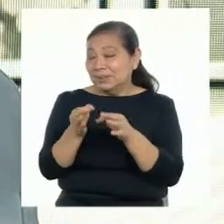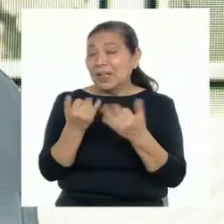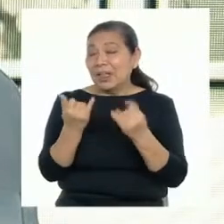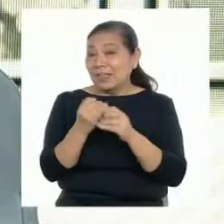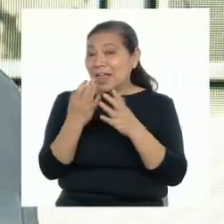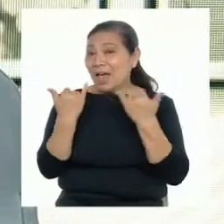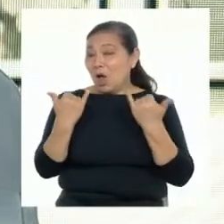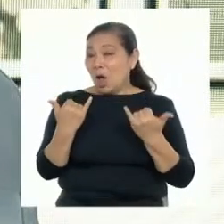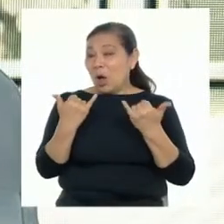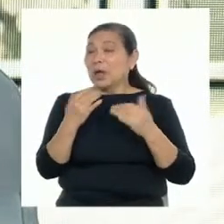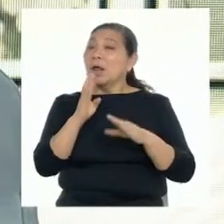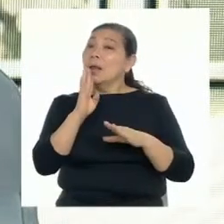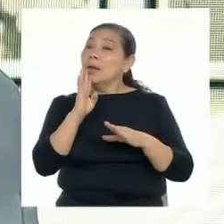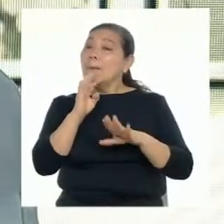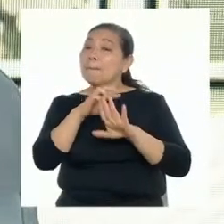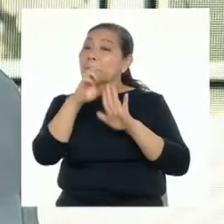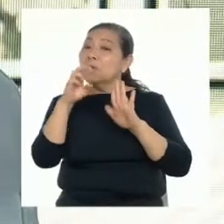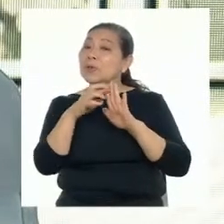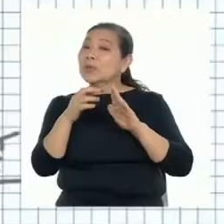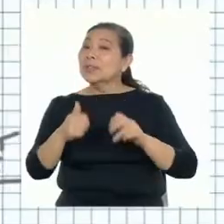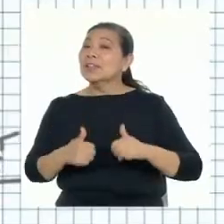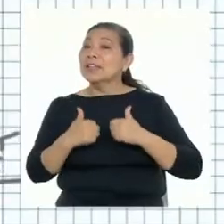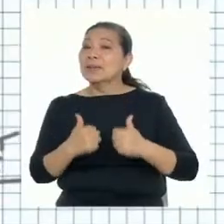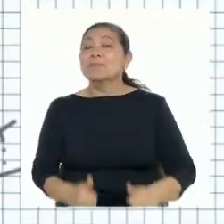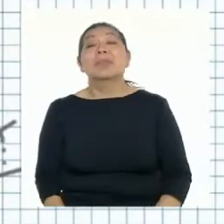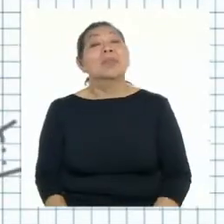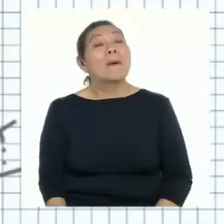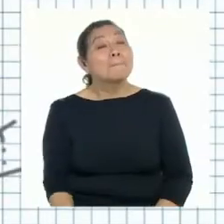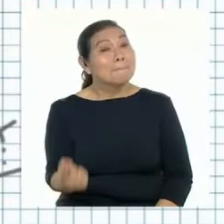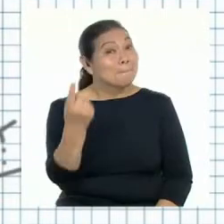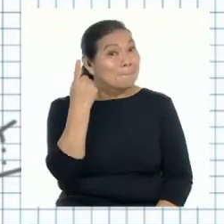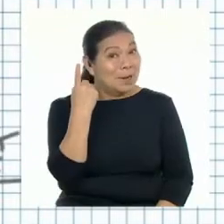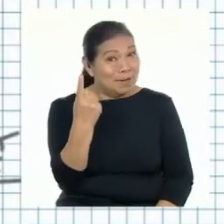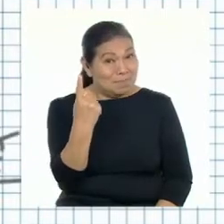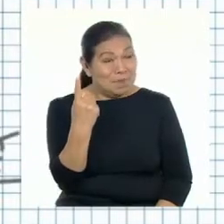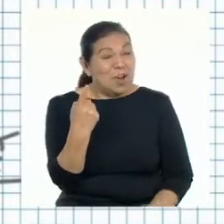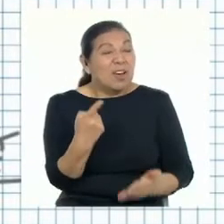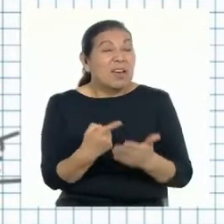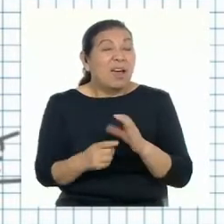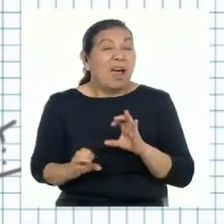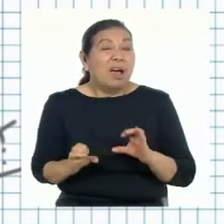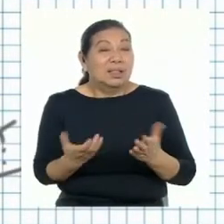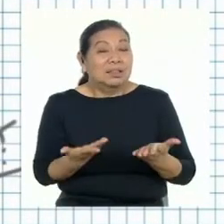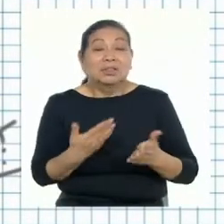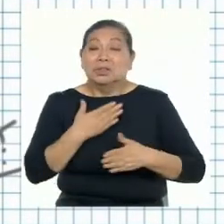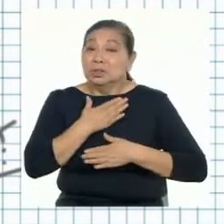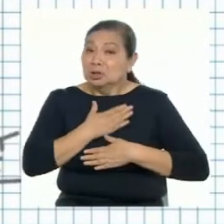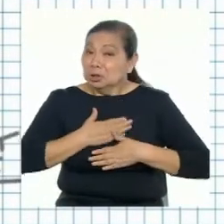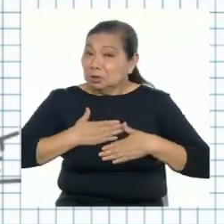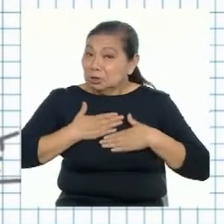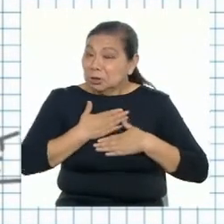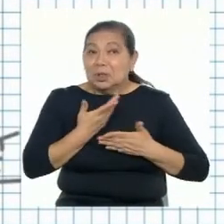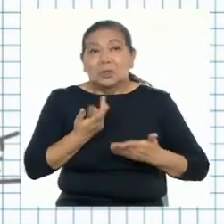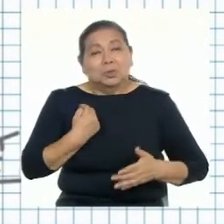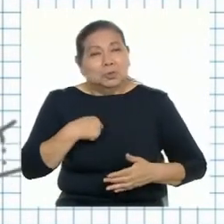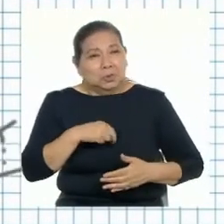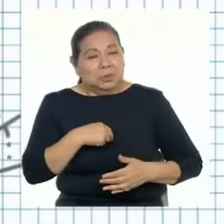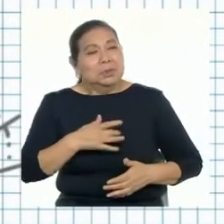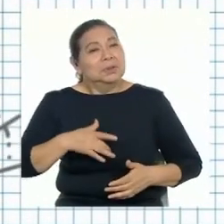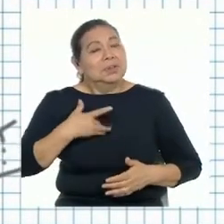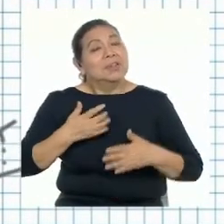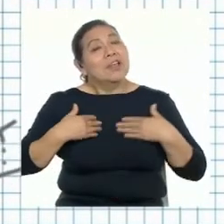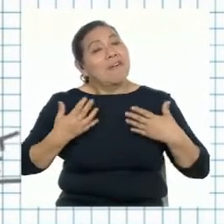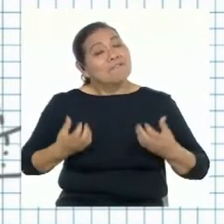El día de hoy vamos a hablar sobre el proyecto de vida. Primero, porque lo que estamos realizando nos genera satisfacción. Nosotros nos